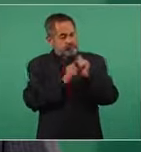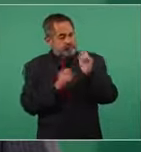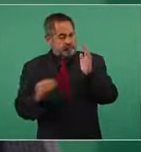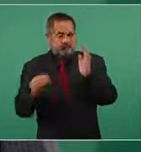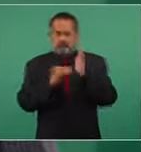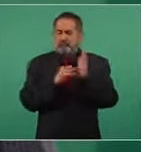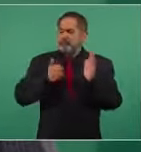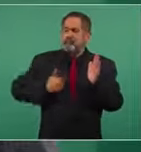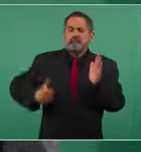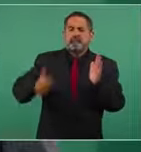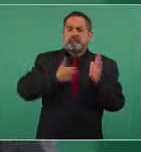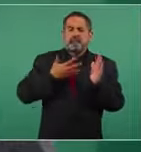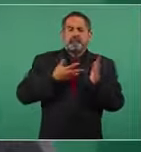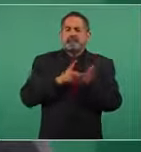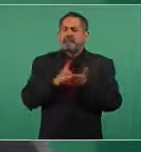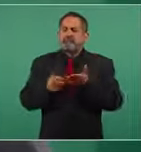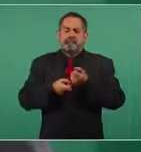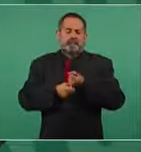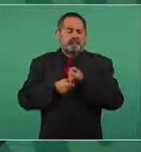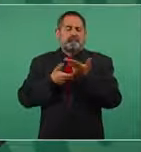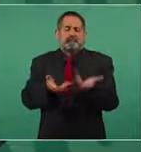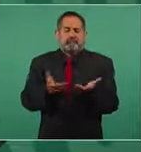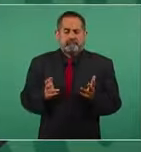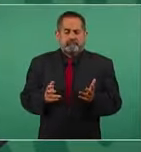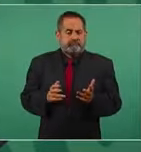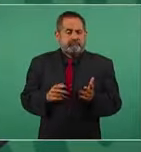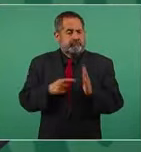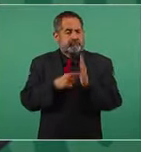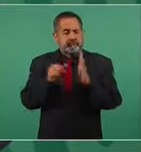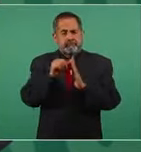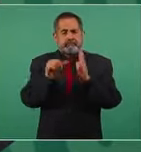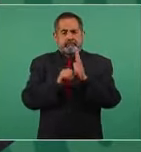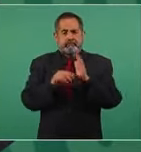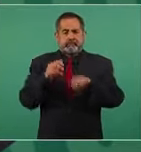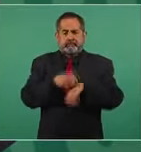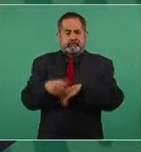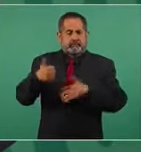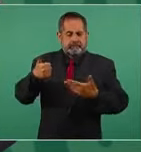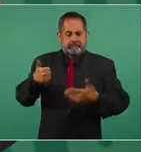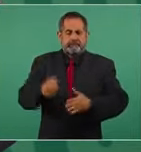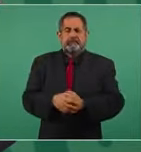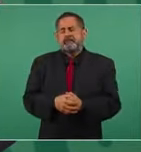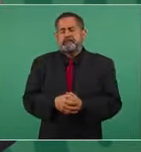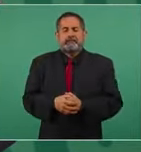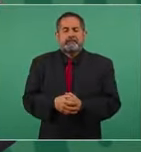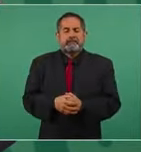en su artículo sexto